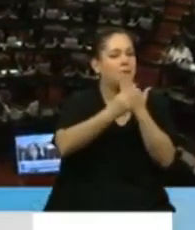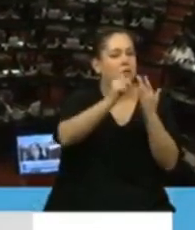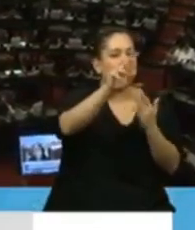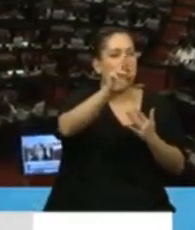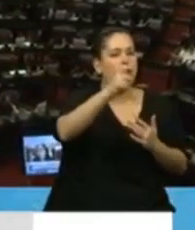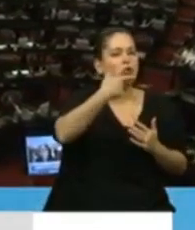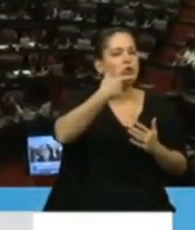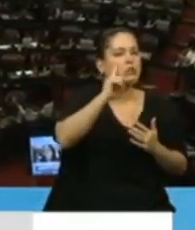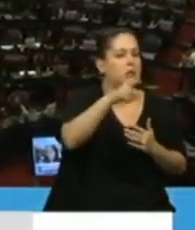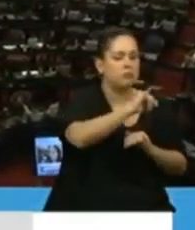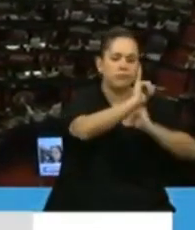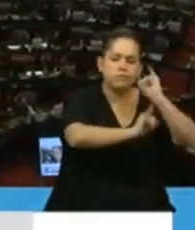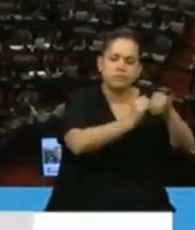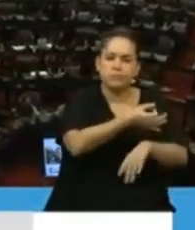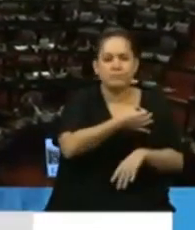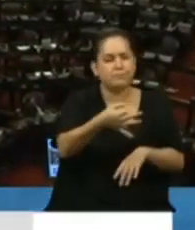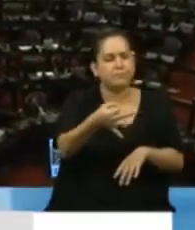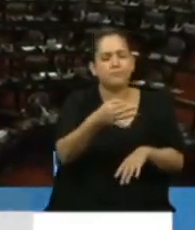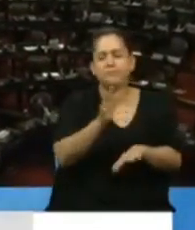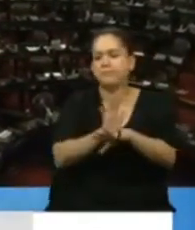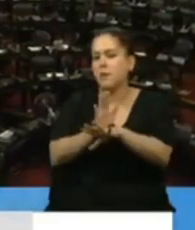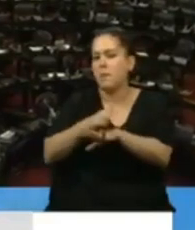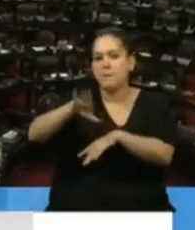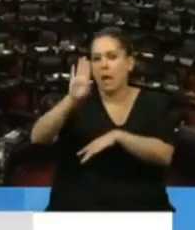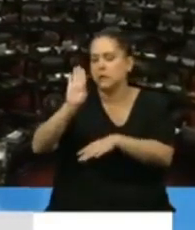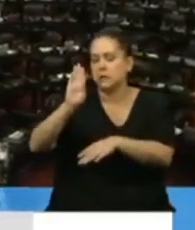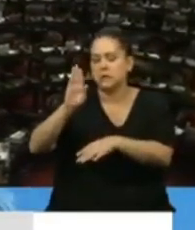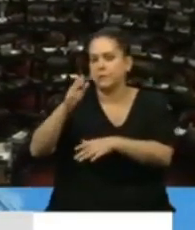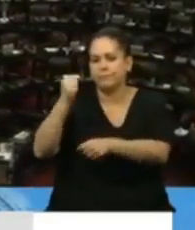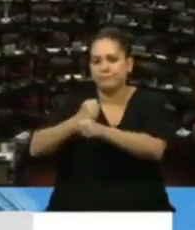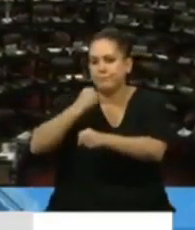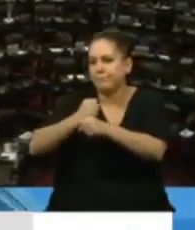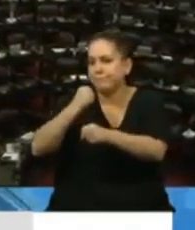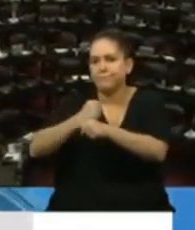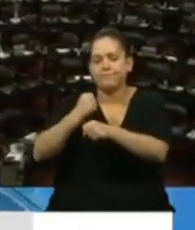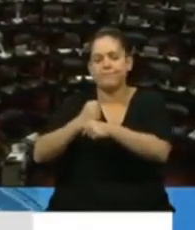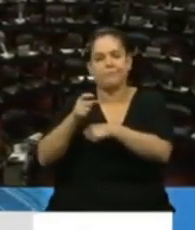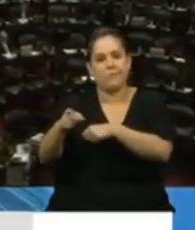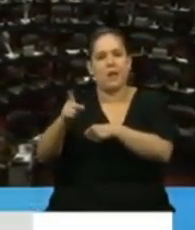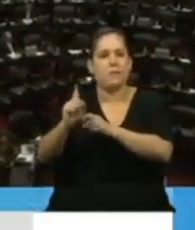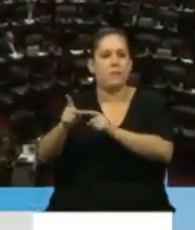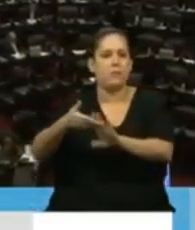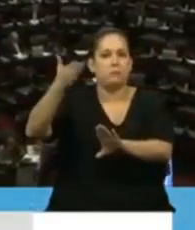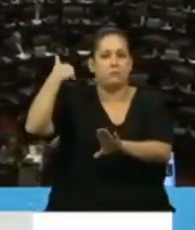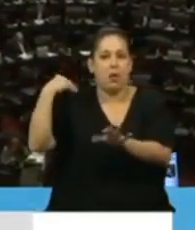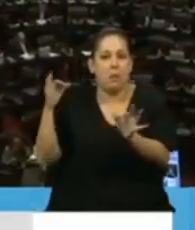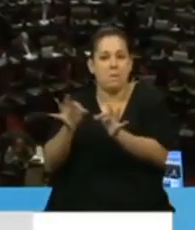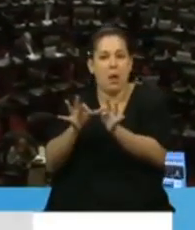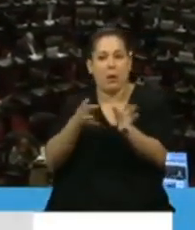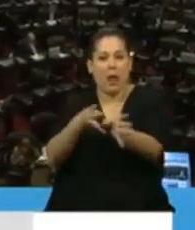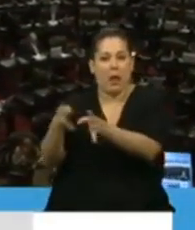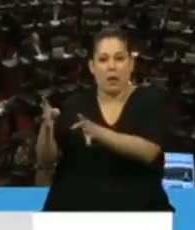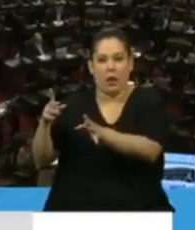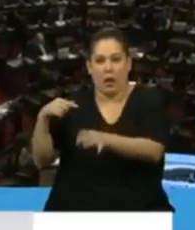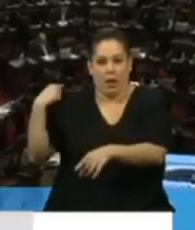participación desde la guerra de Malvinas que tienen las